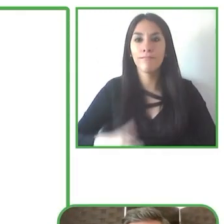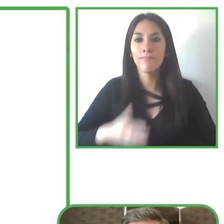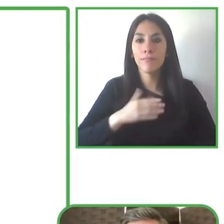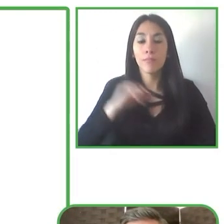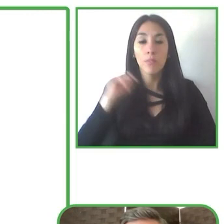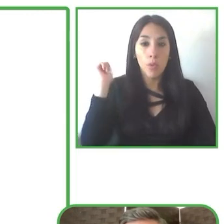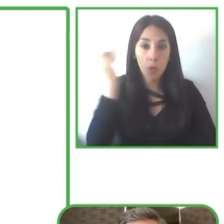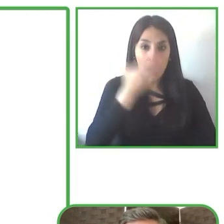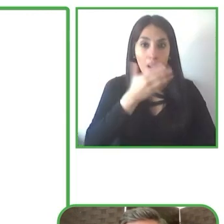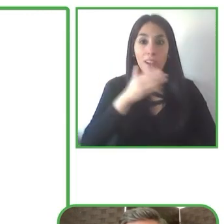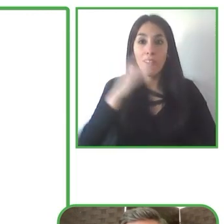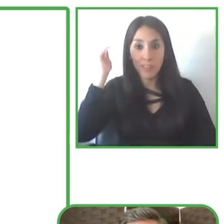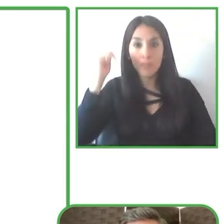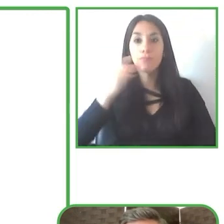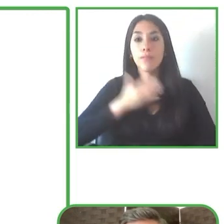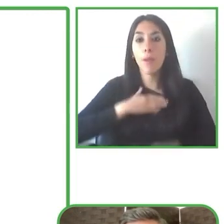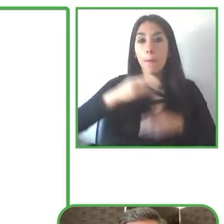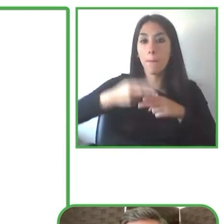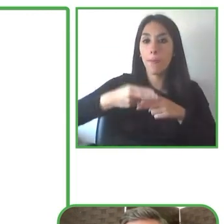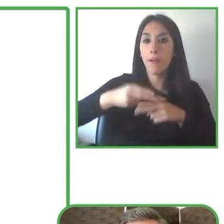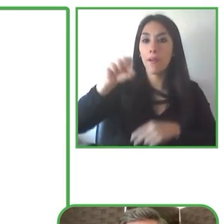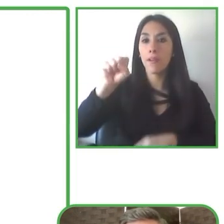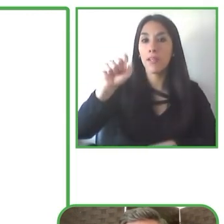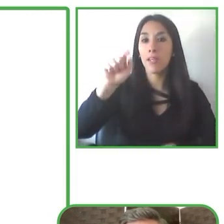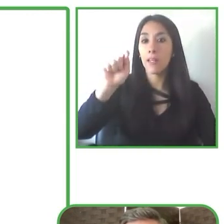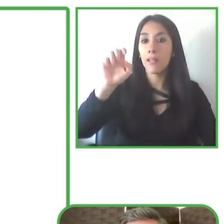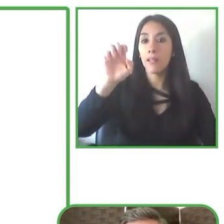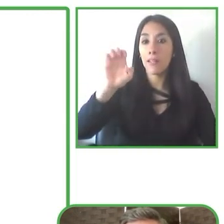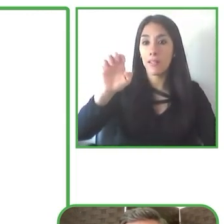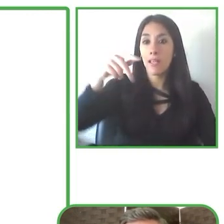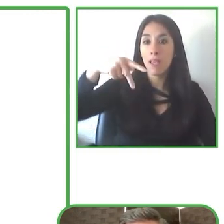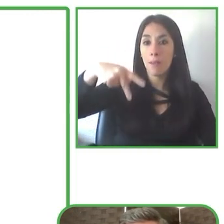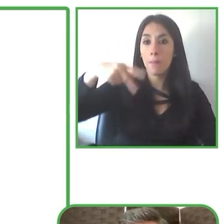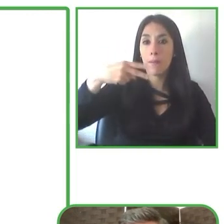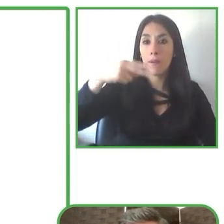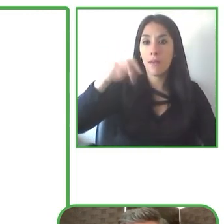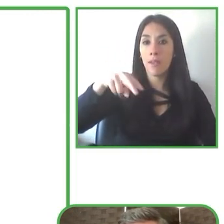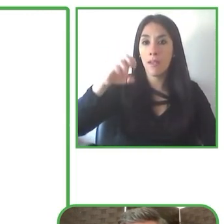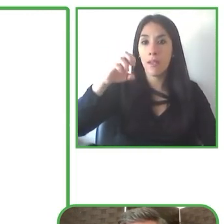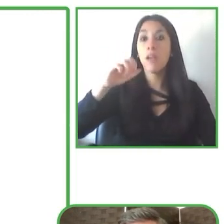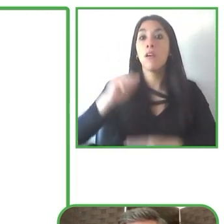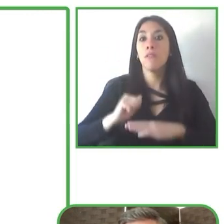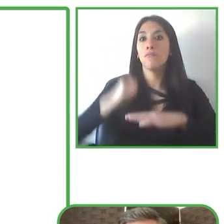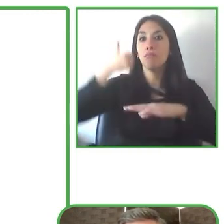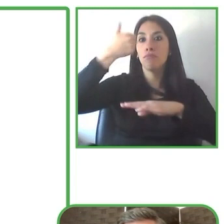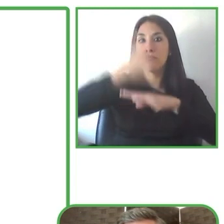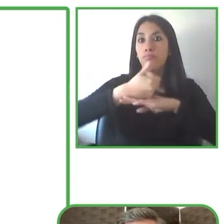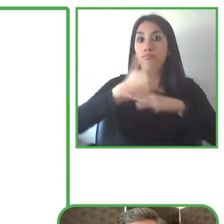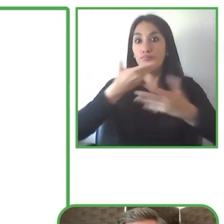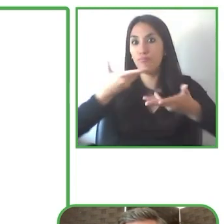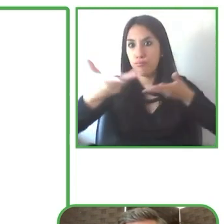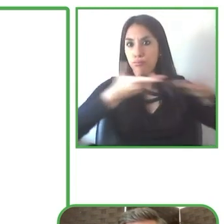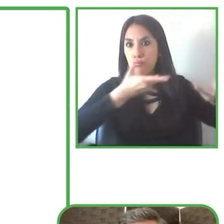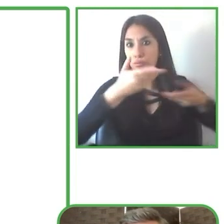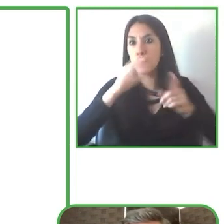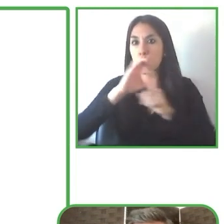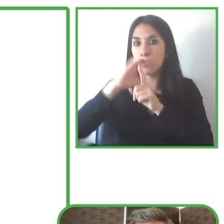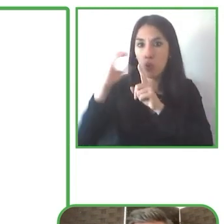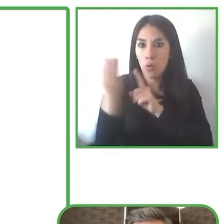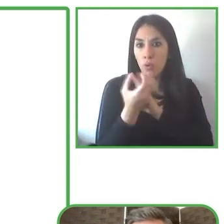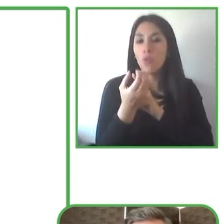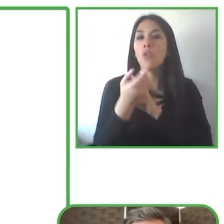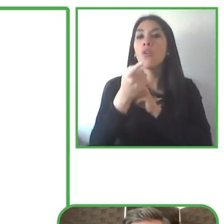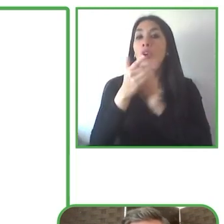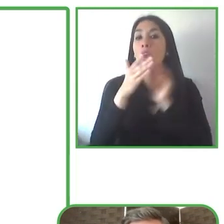relaciones de Valuable 500 y hoy vamos a estar hablando acerca de innovaciones y liderazgo en la comunidad de negocios